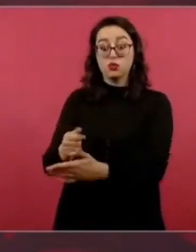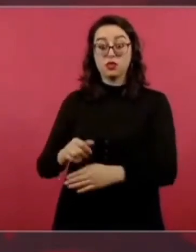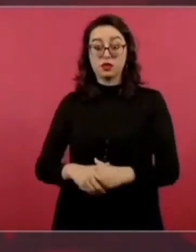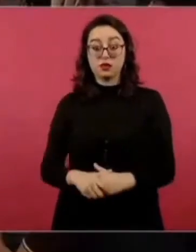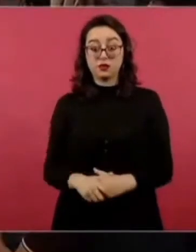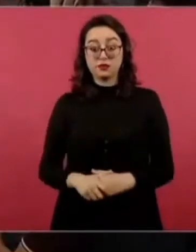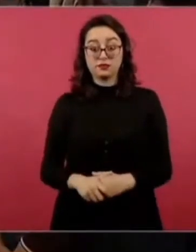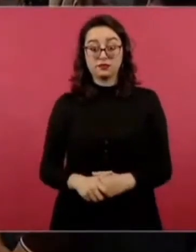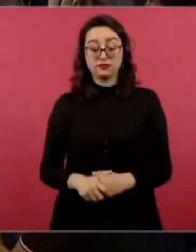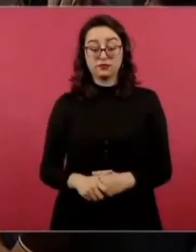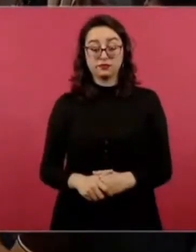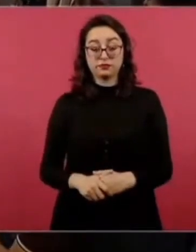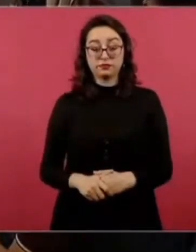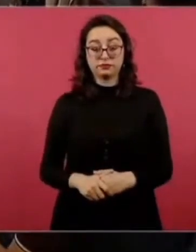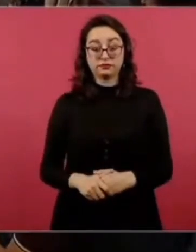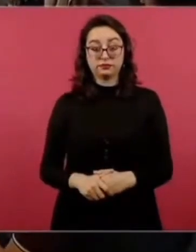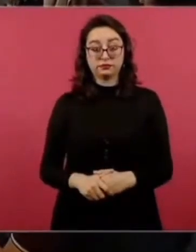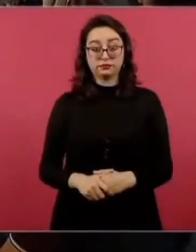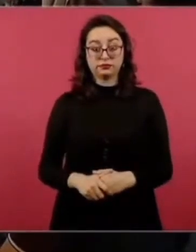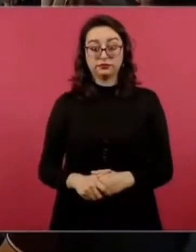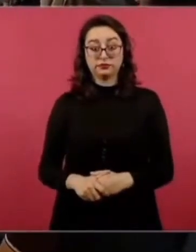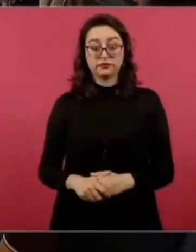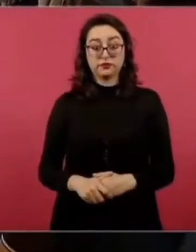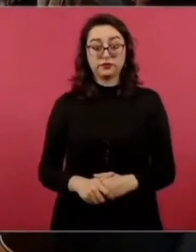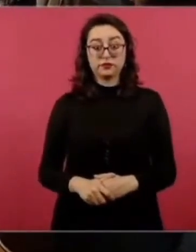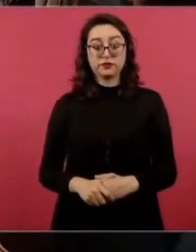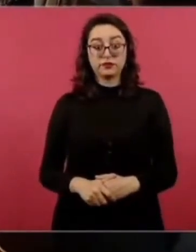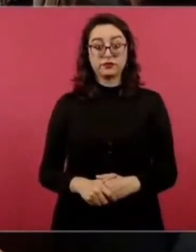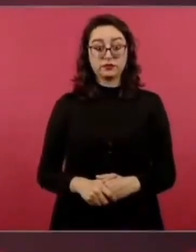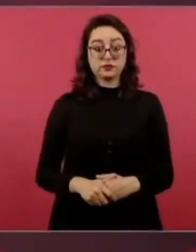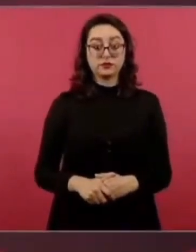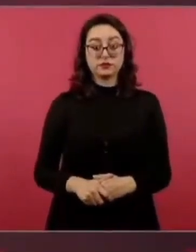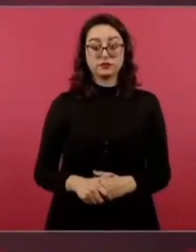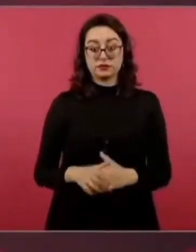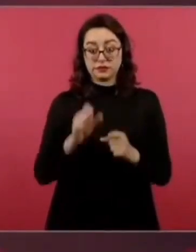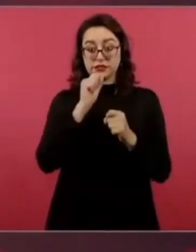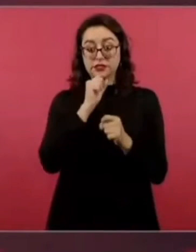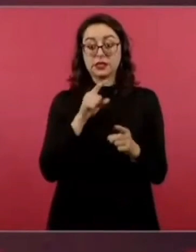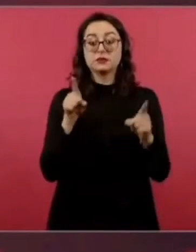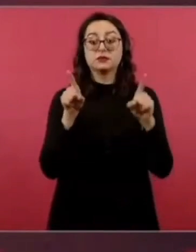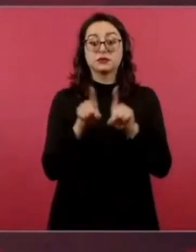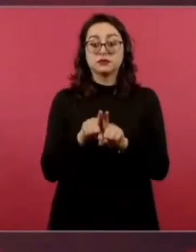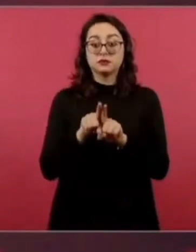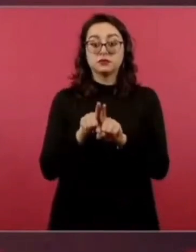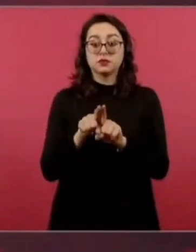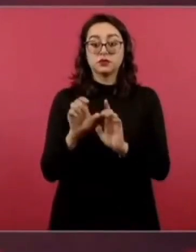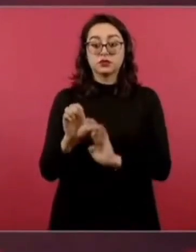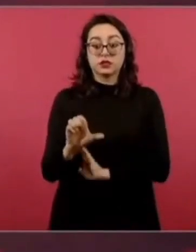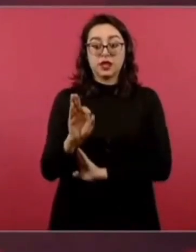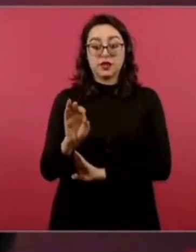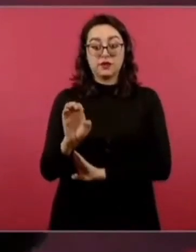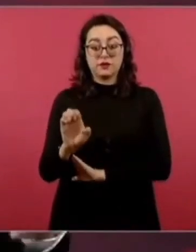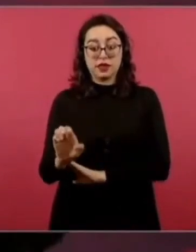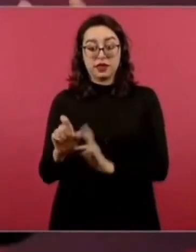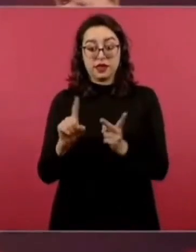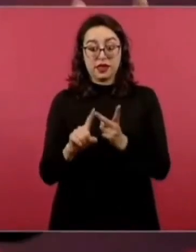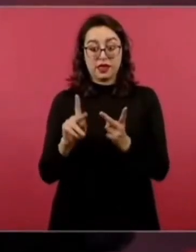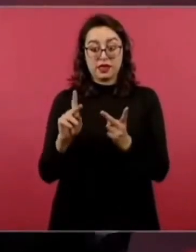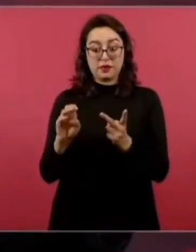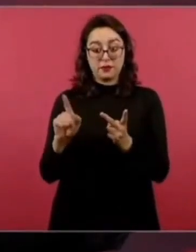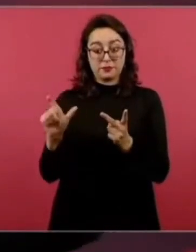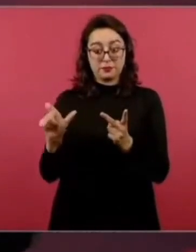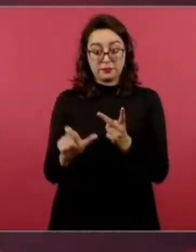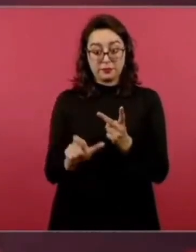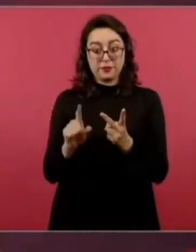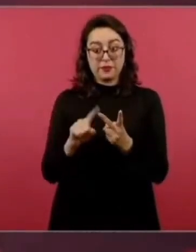y la garantía de que la Comisión Federal de Electricidad y Pemex seguirían